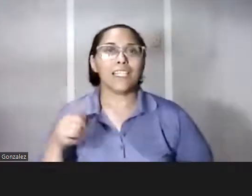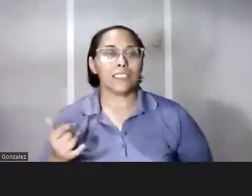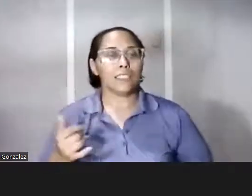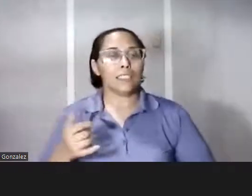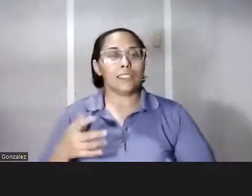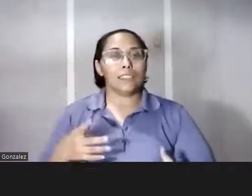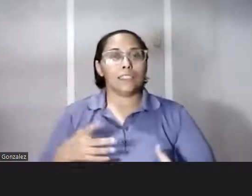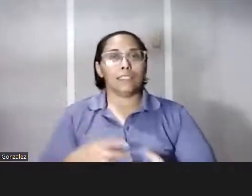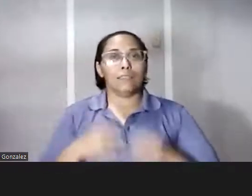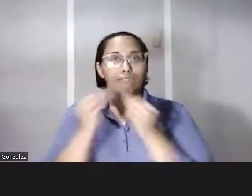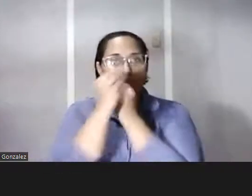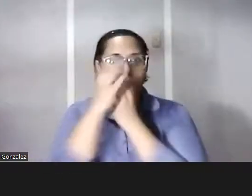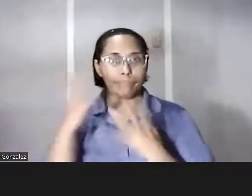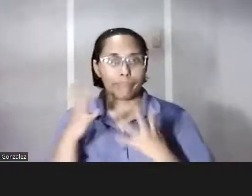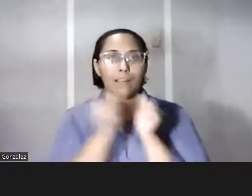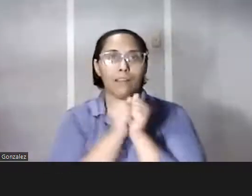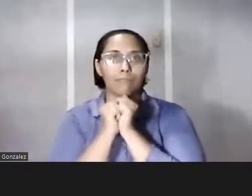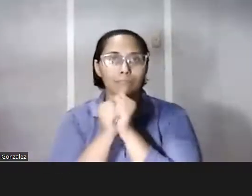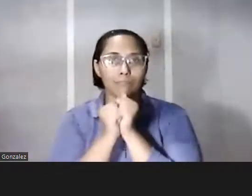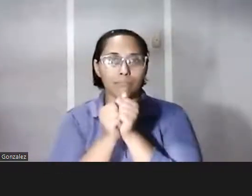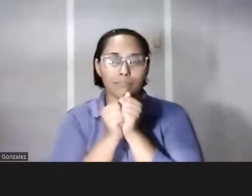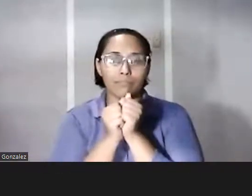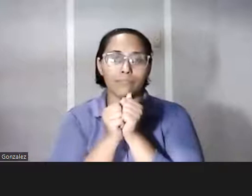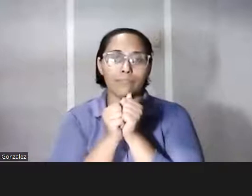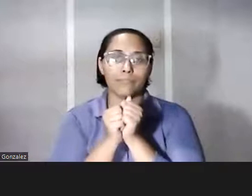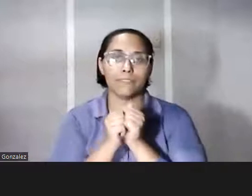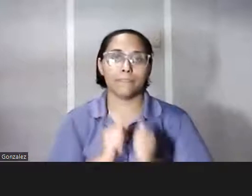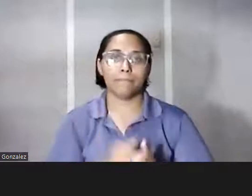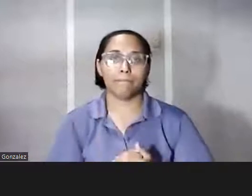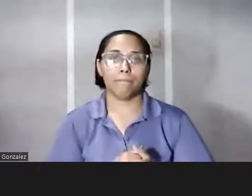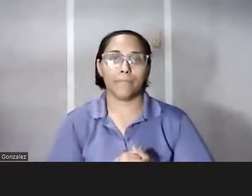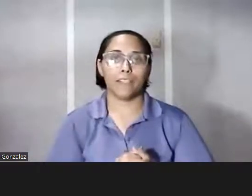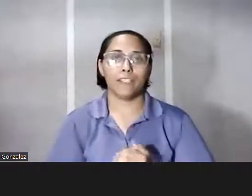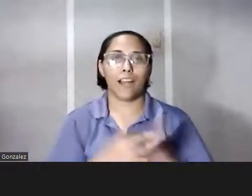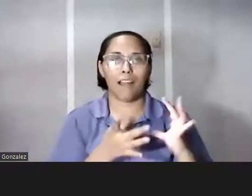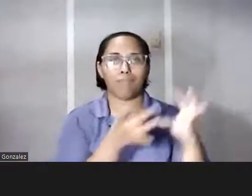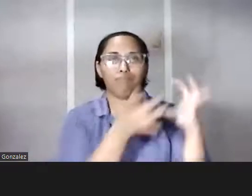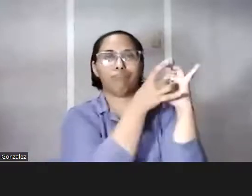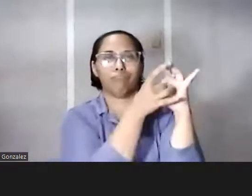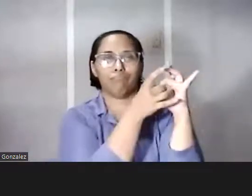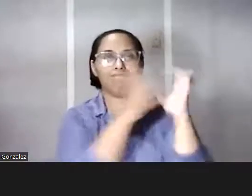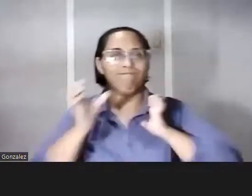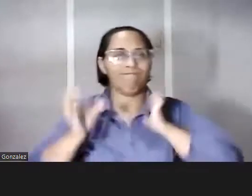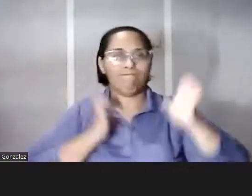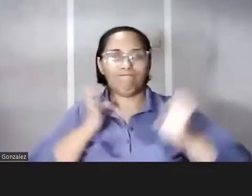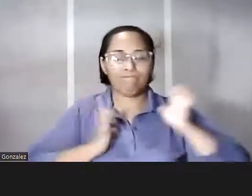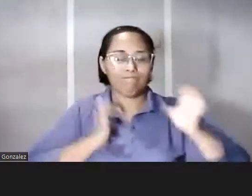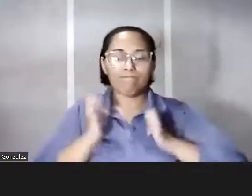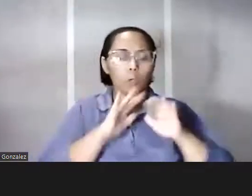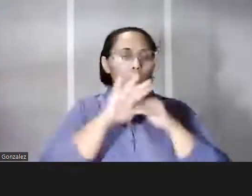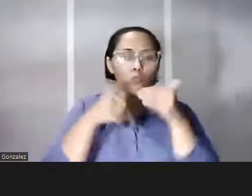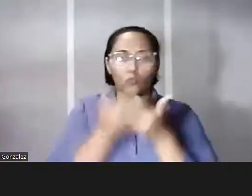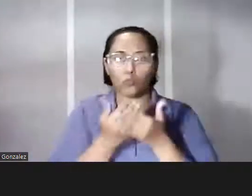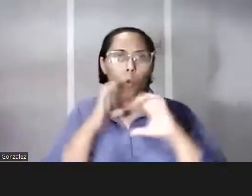del acompañamiento, ese elemento del vínculo emocional que todos nosotros tenemos con el medio,